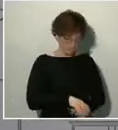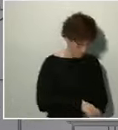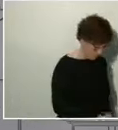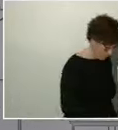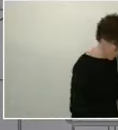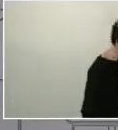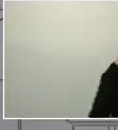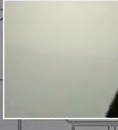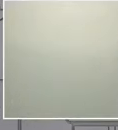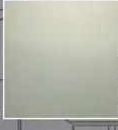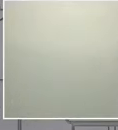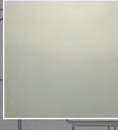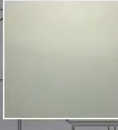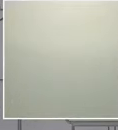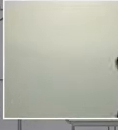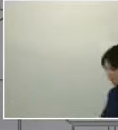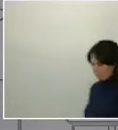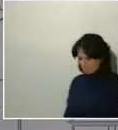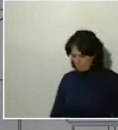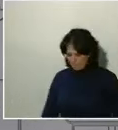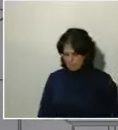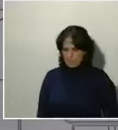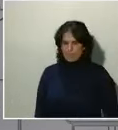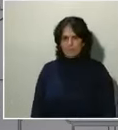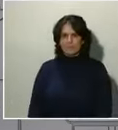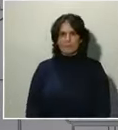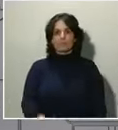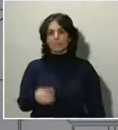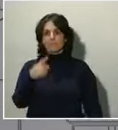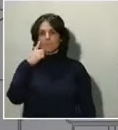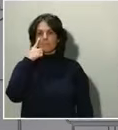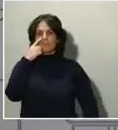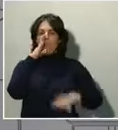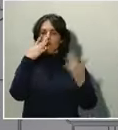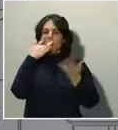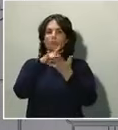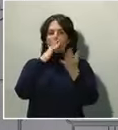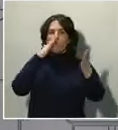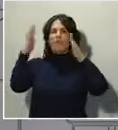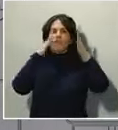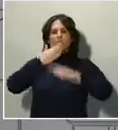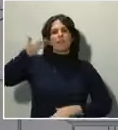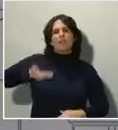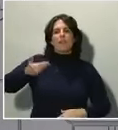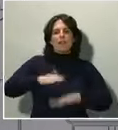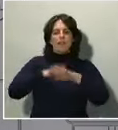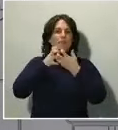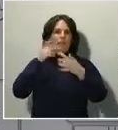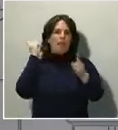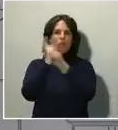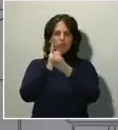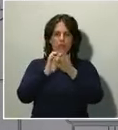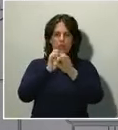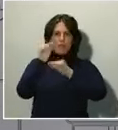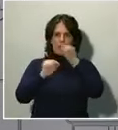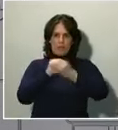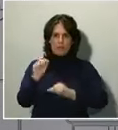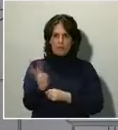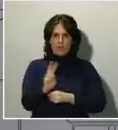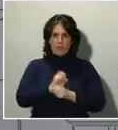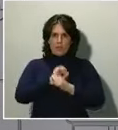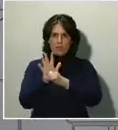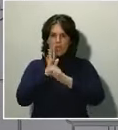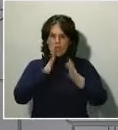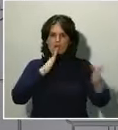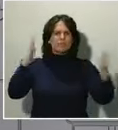en una fase que yo diría es trascendental en la batalla contra el virus. Son días muy duros, muy duros, en los que